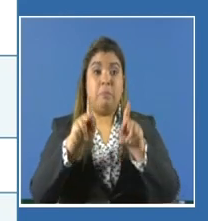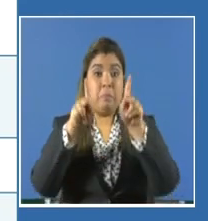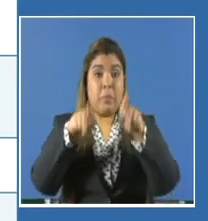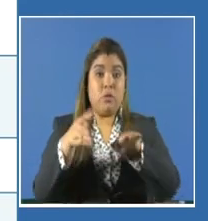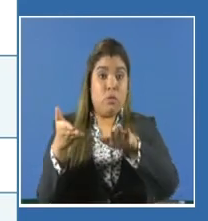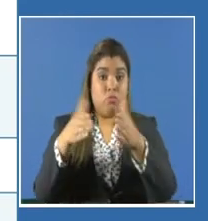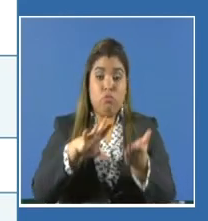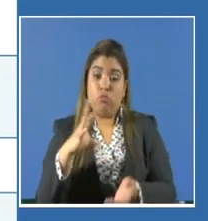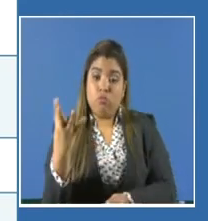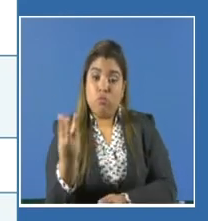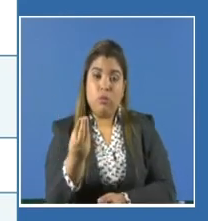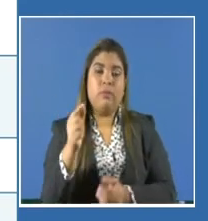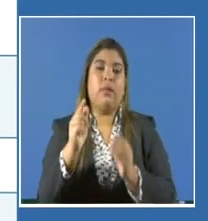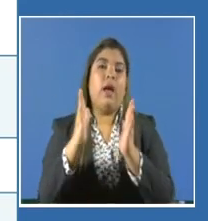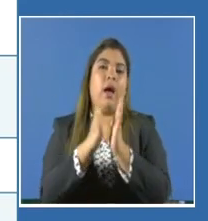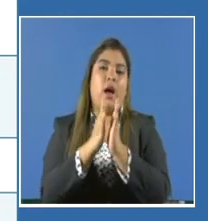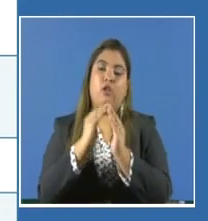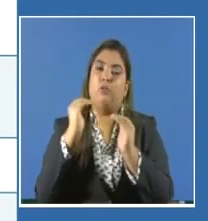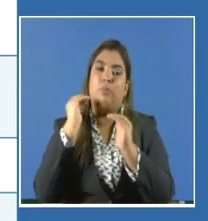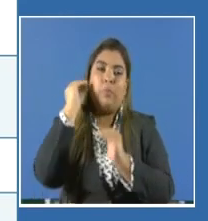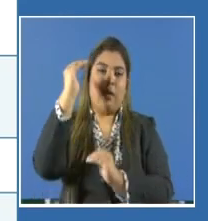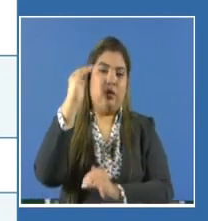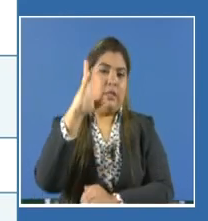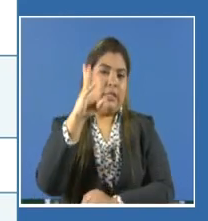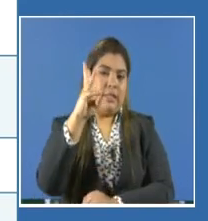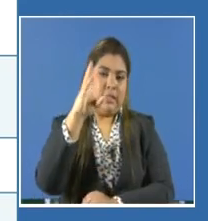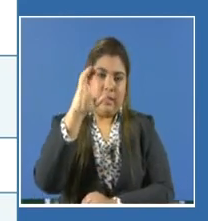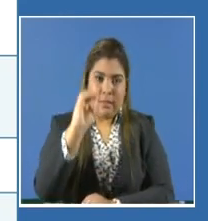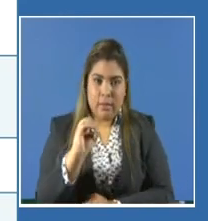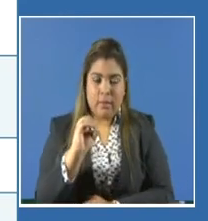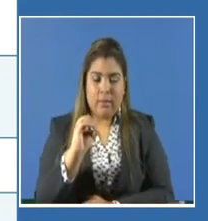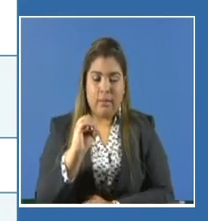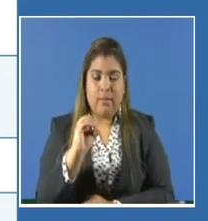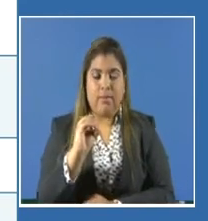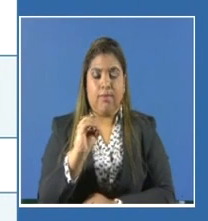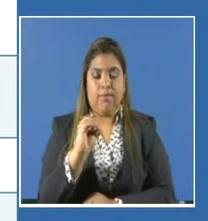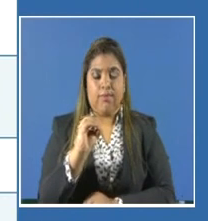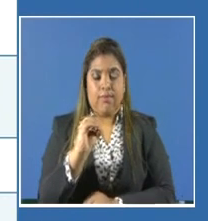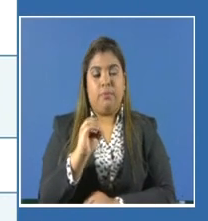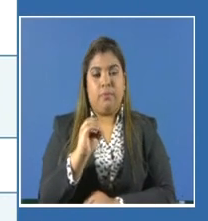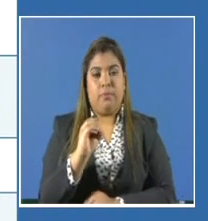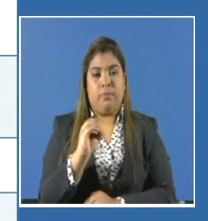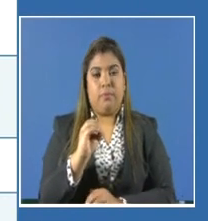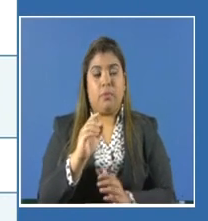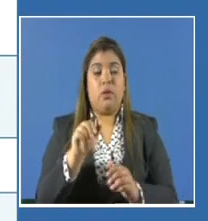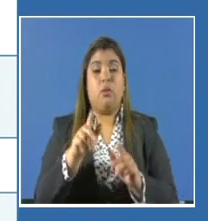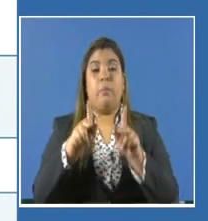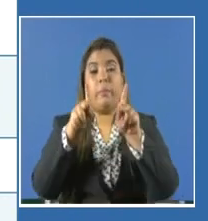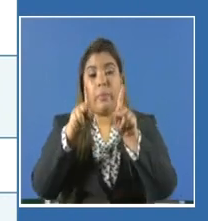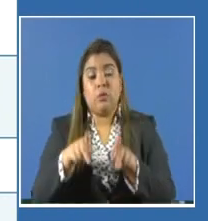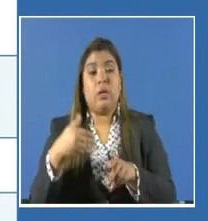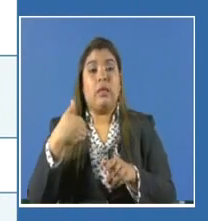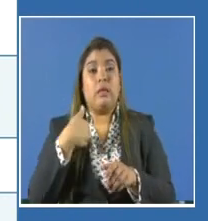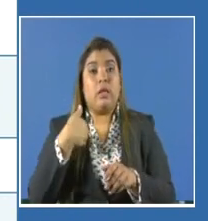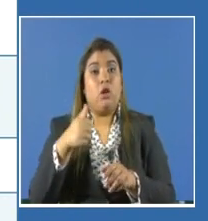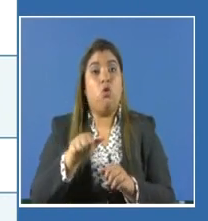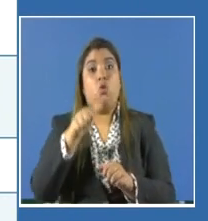riesgo a una edad mayor de 60 años. Algunos tienen factores de riesgo.